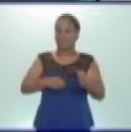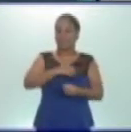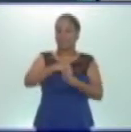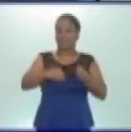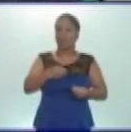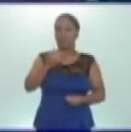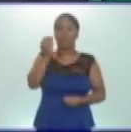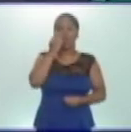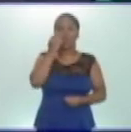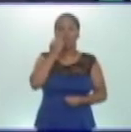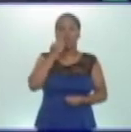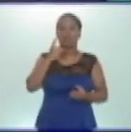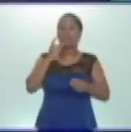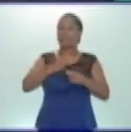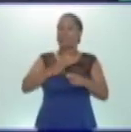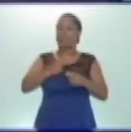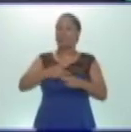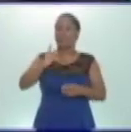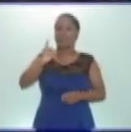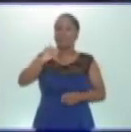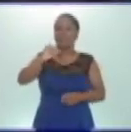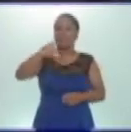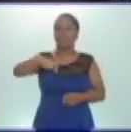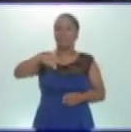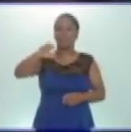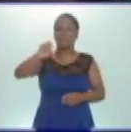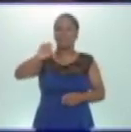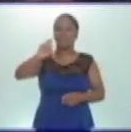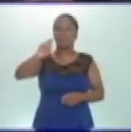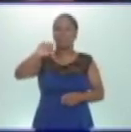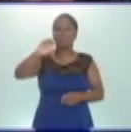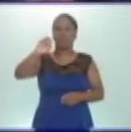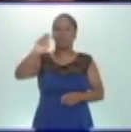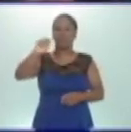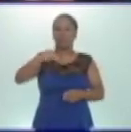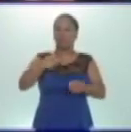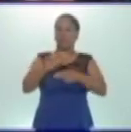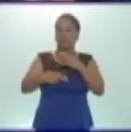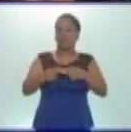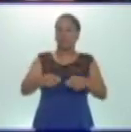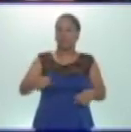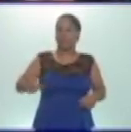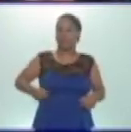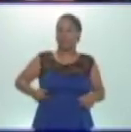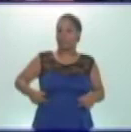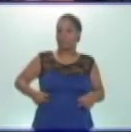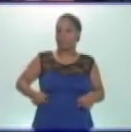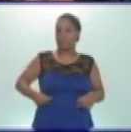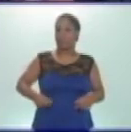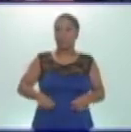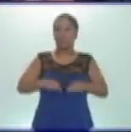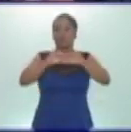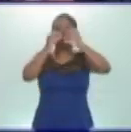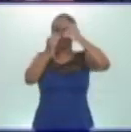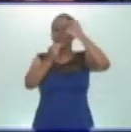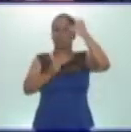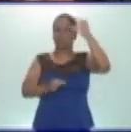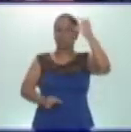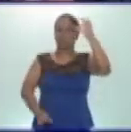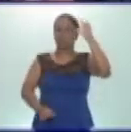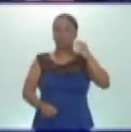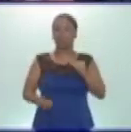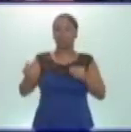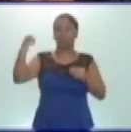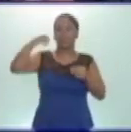digestión y lo realiza el aparato digestivo. El aparato digestivo es un largo tubo por el que viajan los